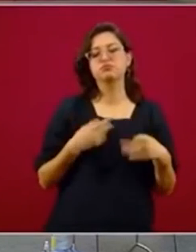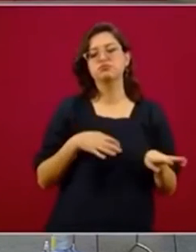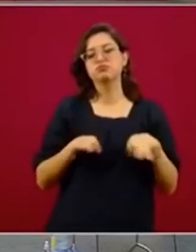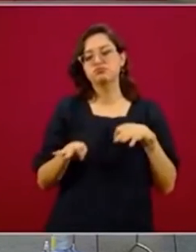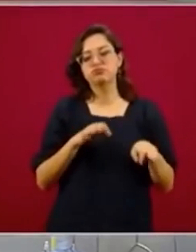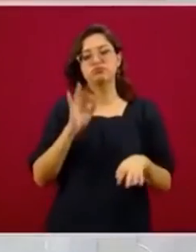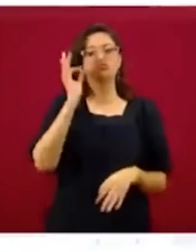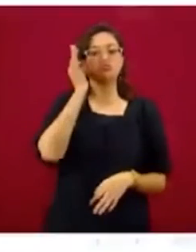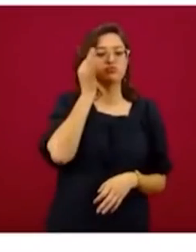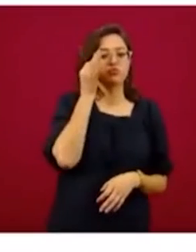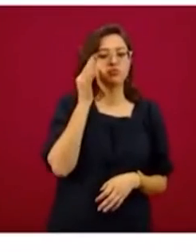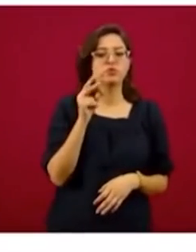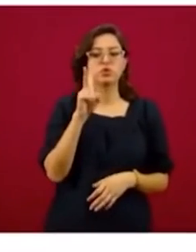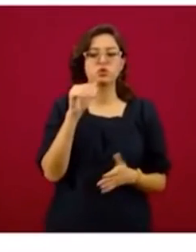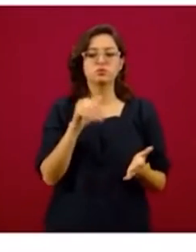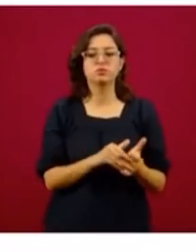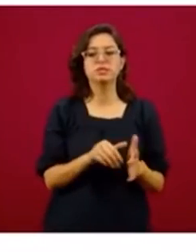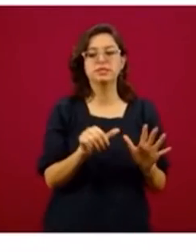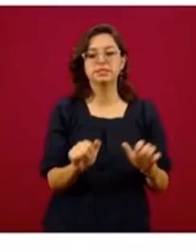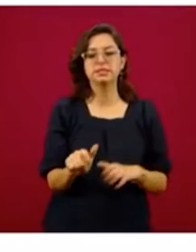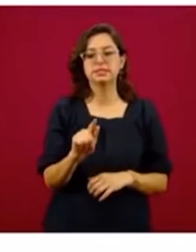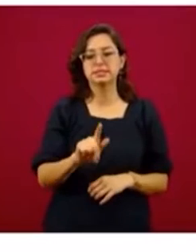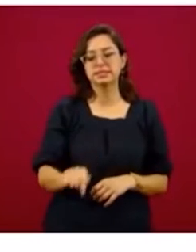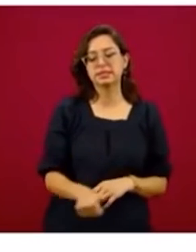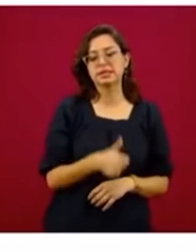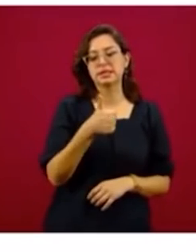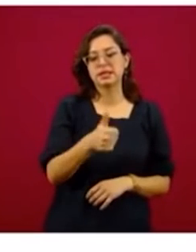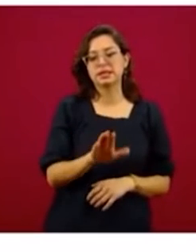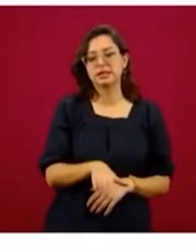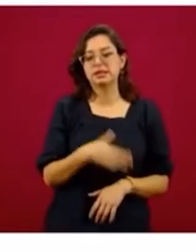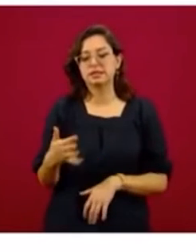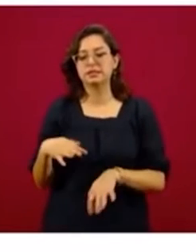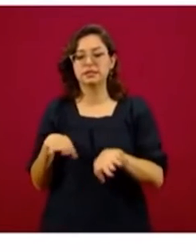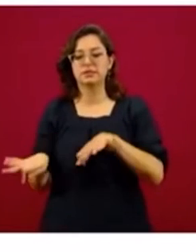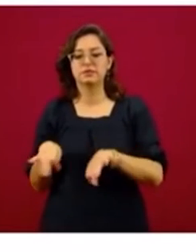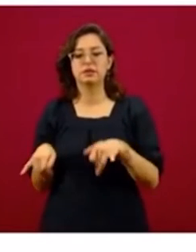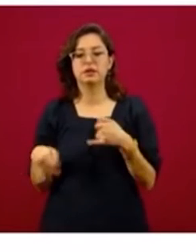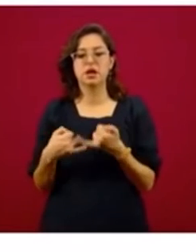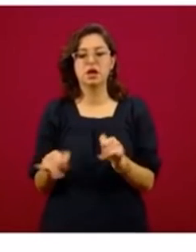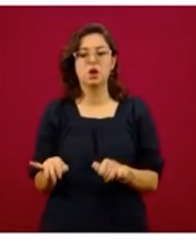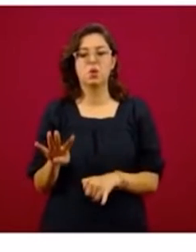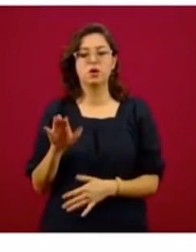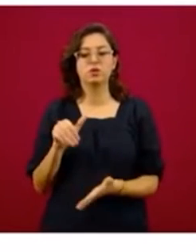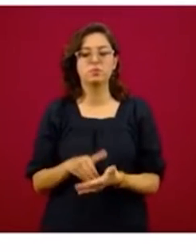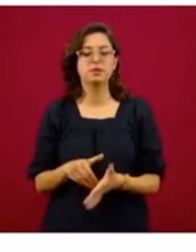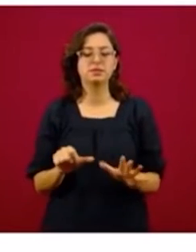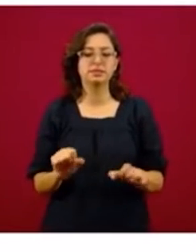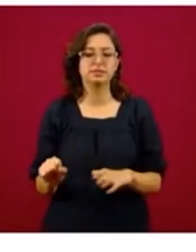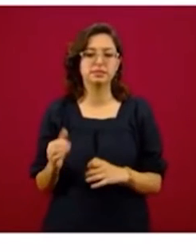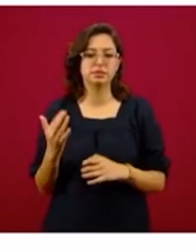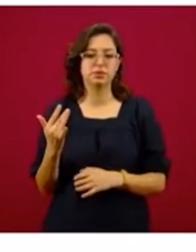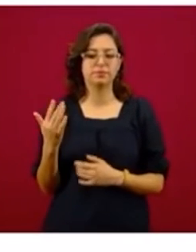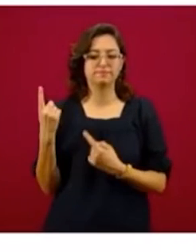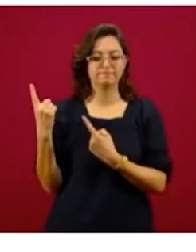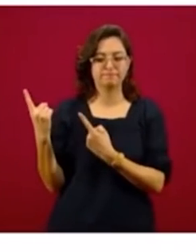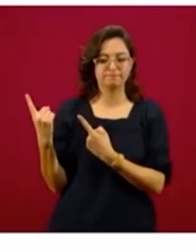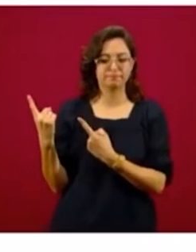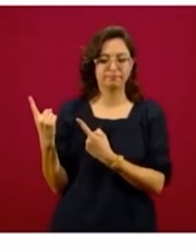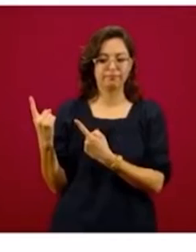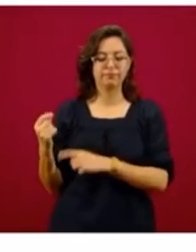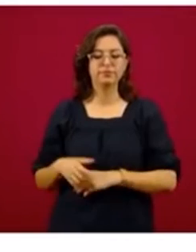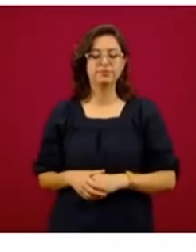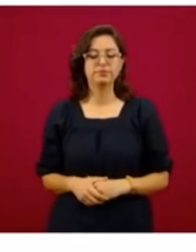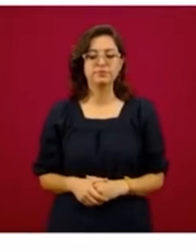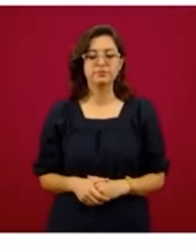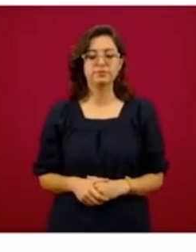tenemos dos mil 676 y cuatro mil 650 personas trabajadoras independientes. En